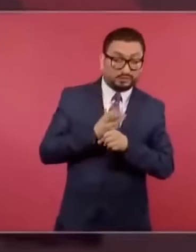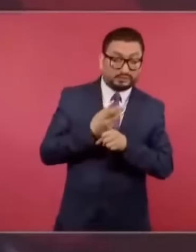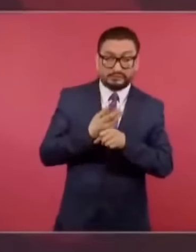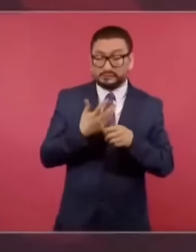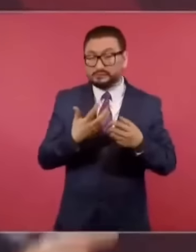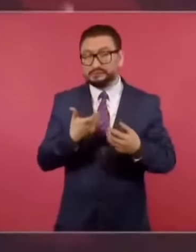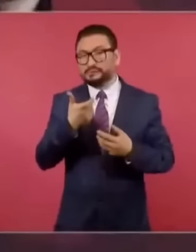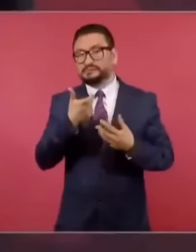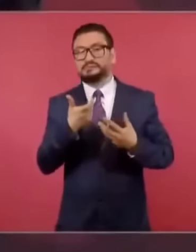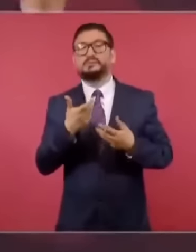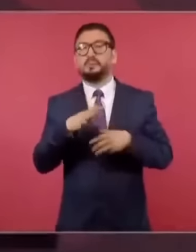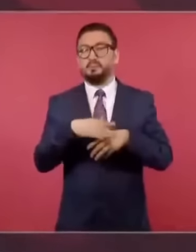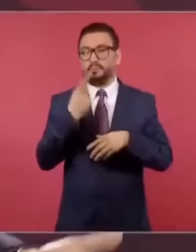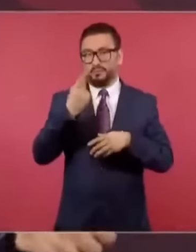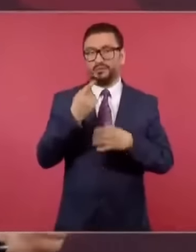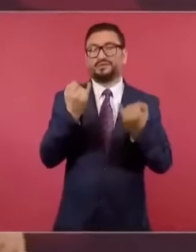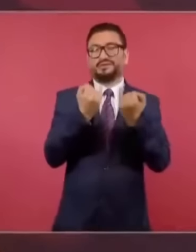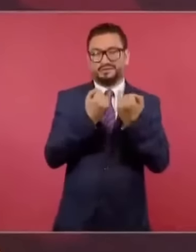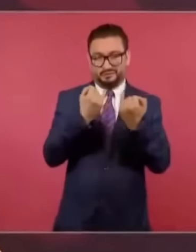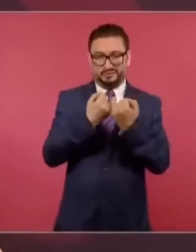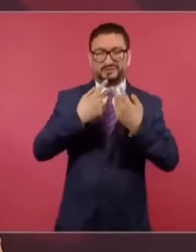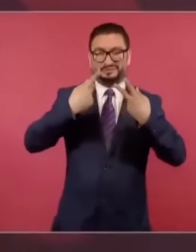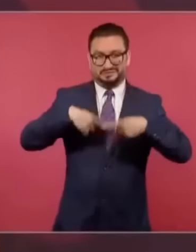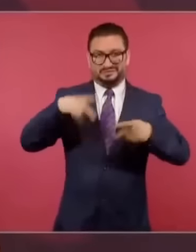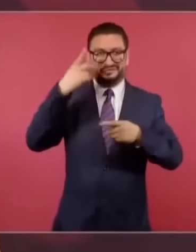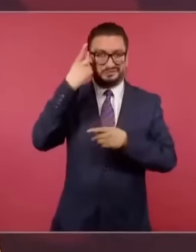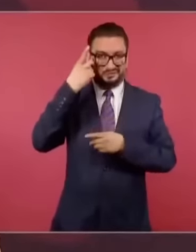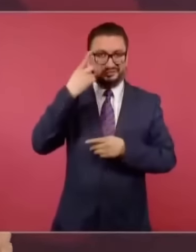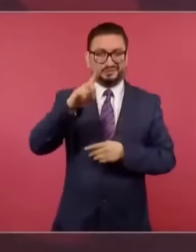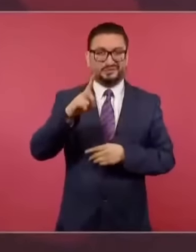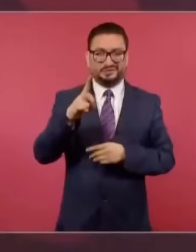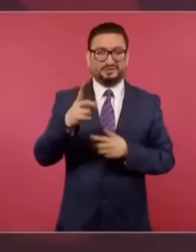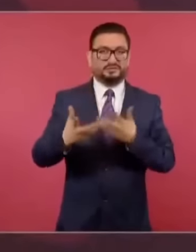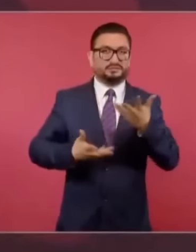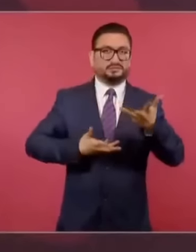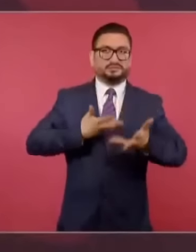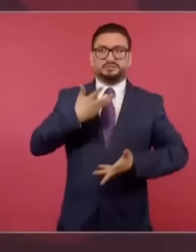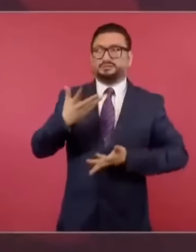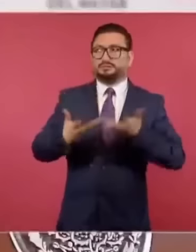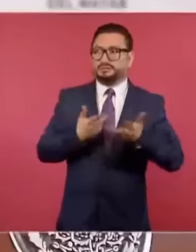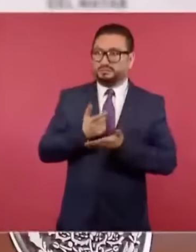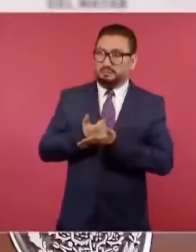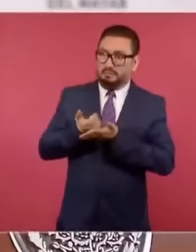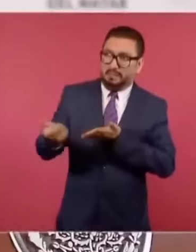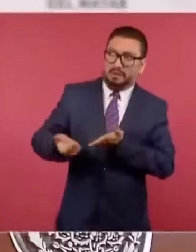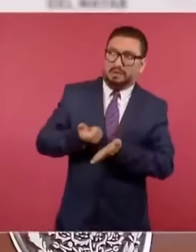ya también a los dueños no les funciona,